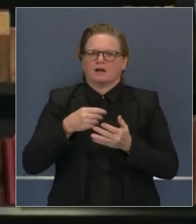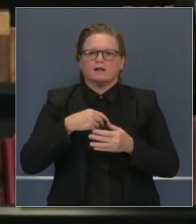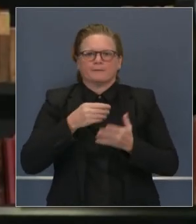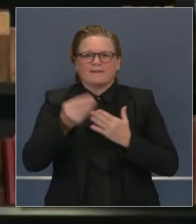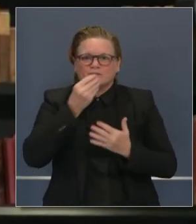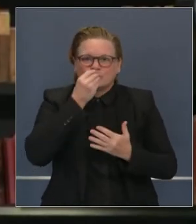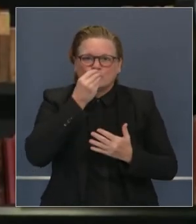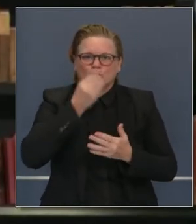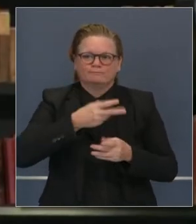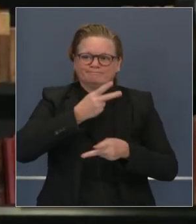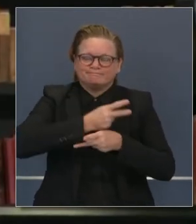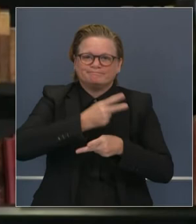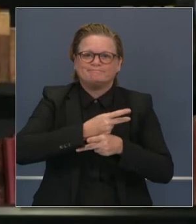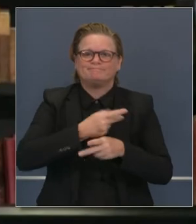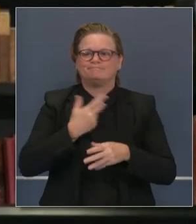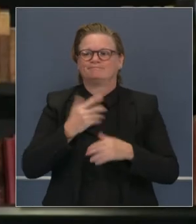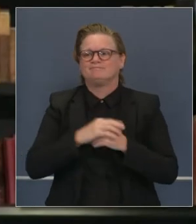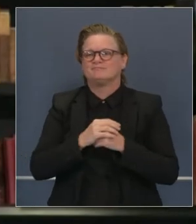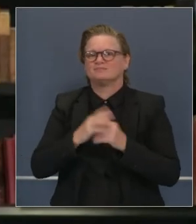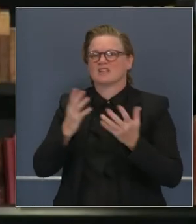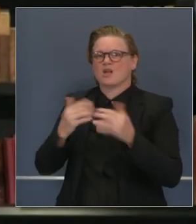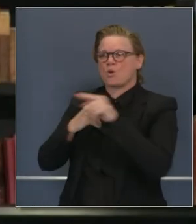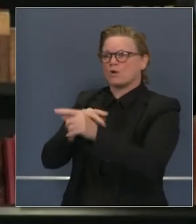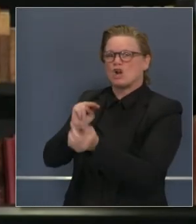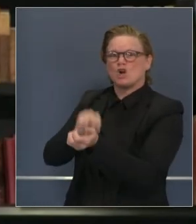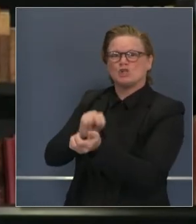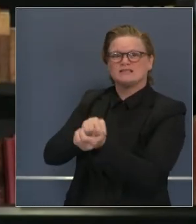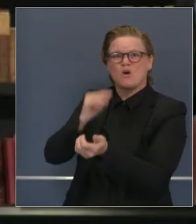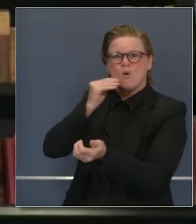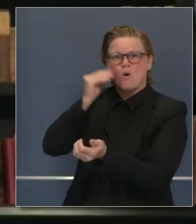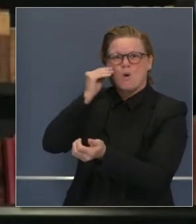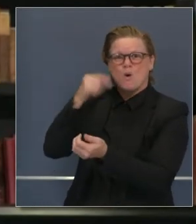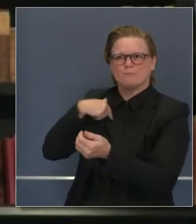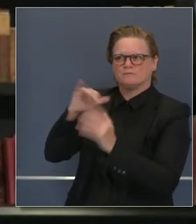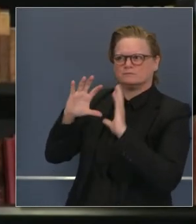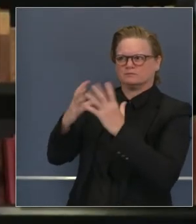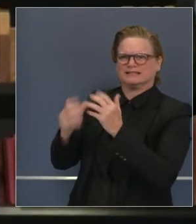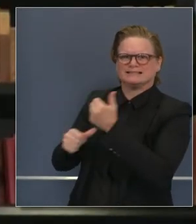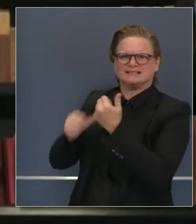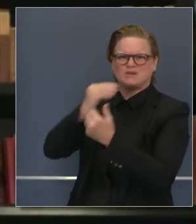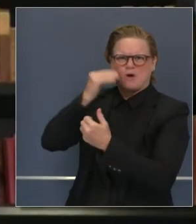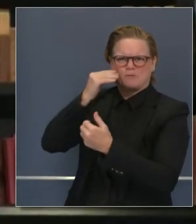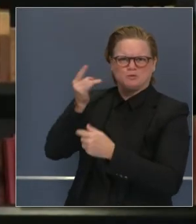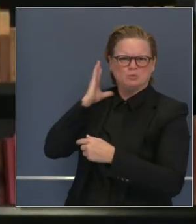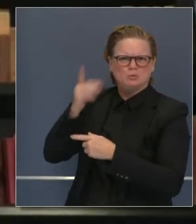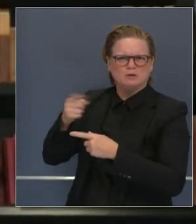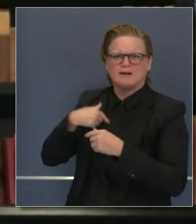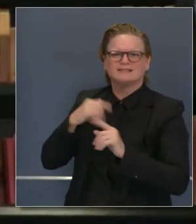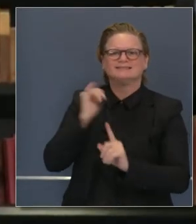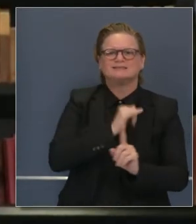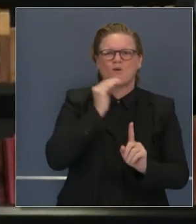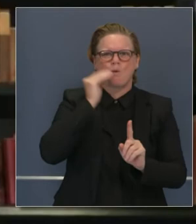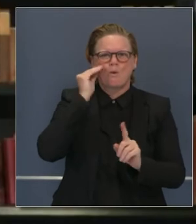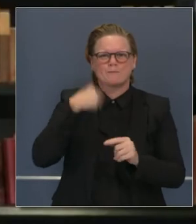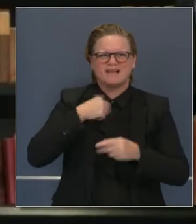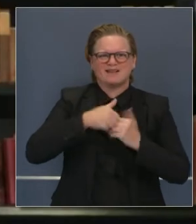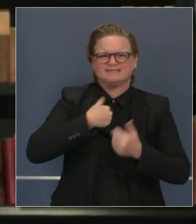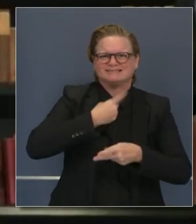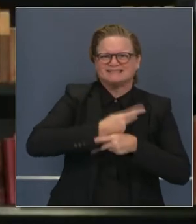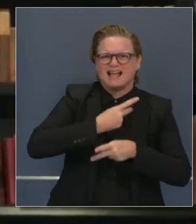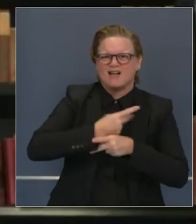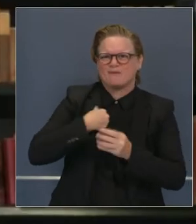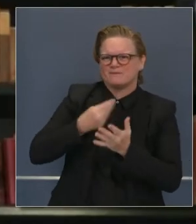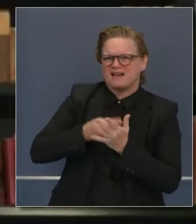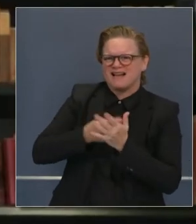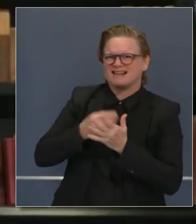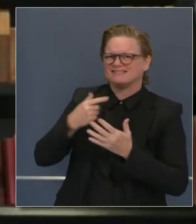centros de hospitalización especializada, a personas que no querían poner en riesgo a